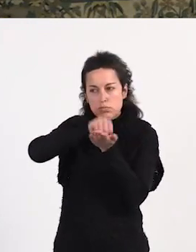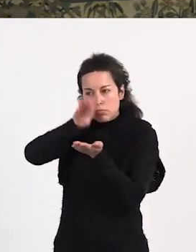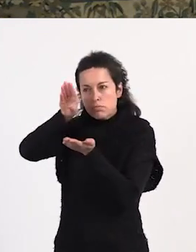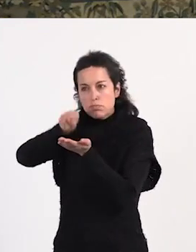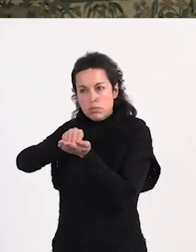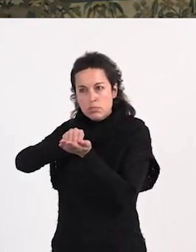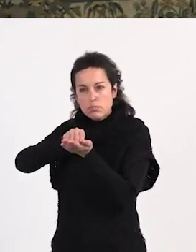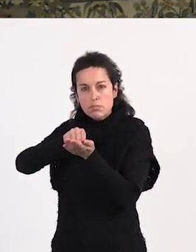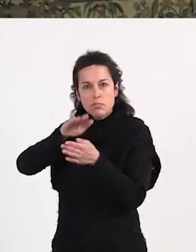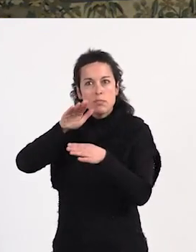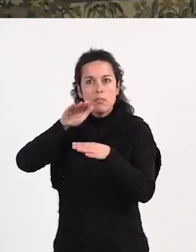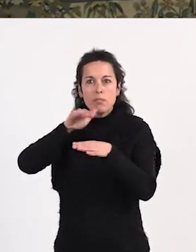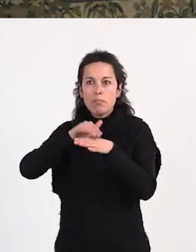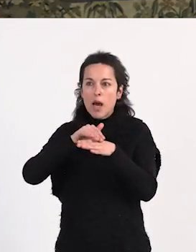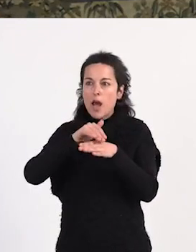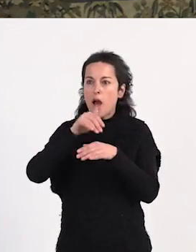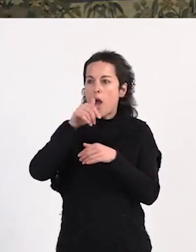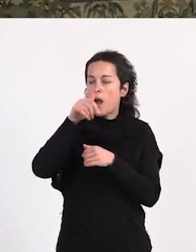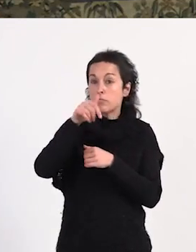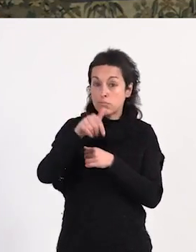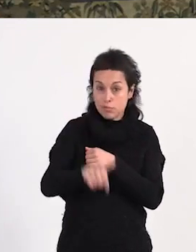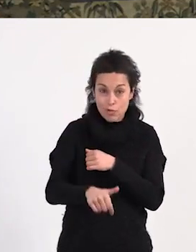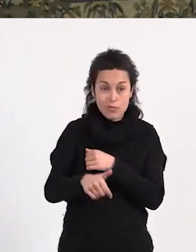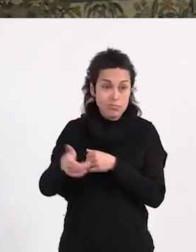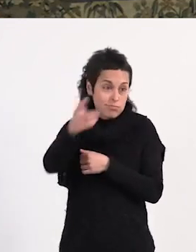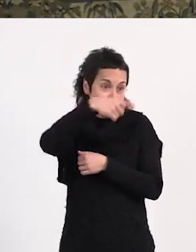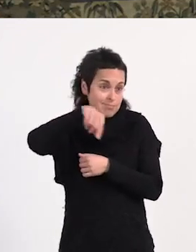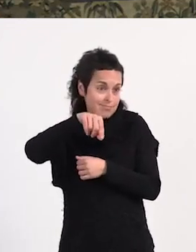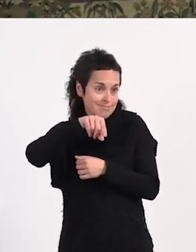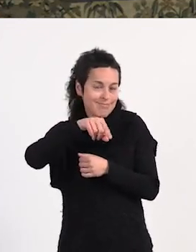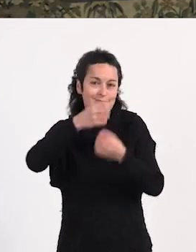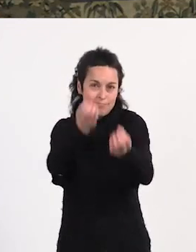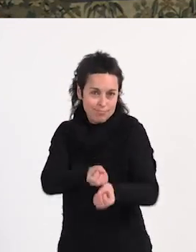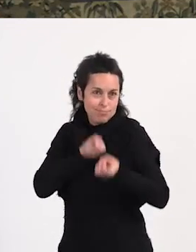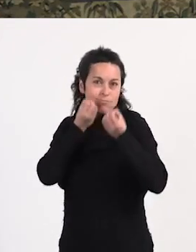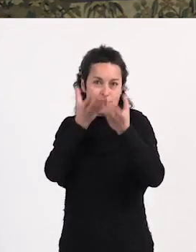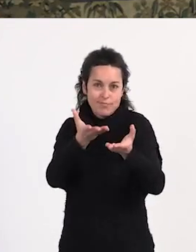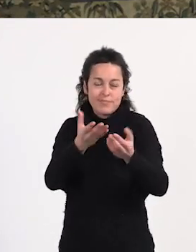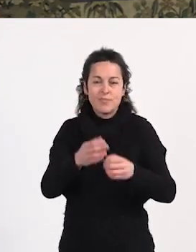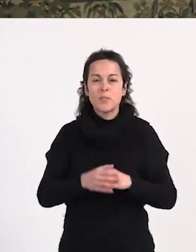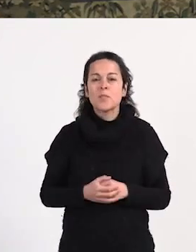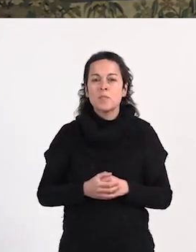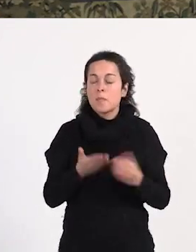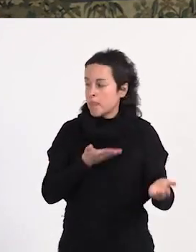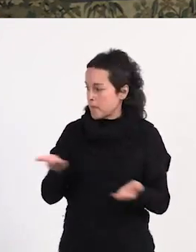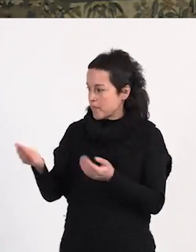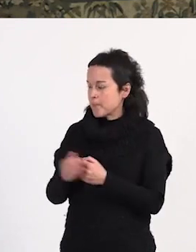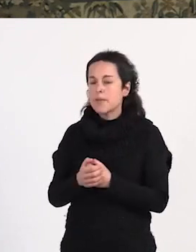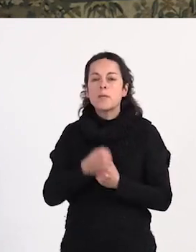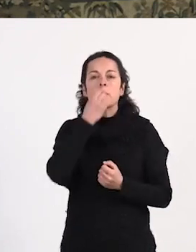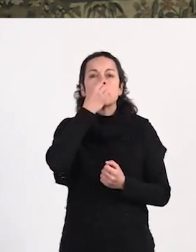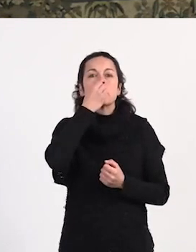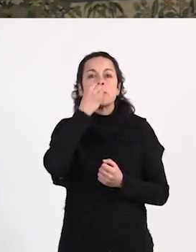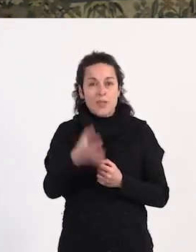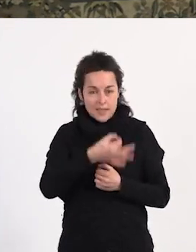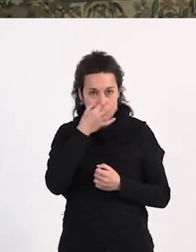Poder transmitir, vamos, poder transmitiros a todos vosotros esta tarde. Carol, Buenas tardes.